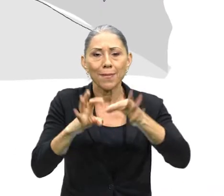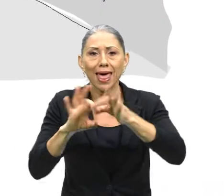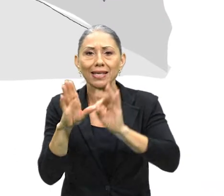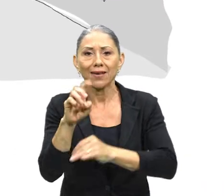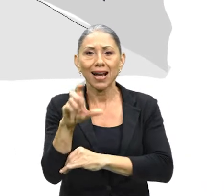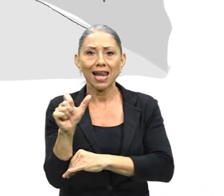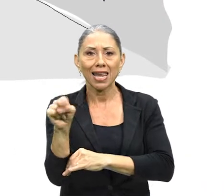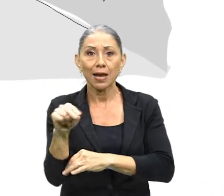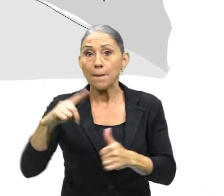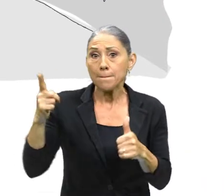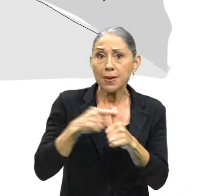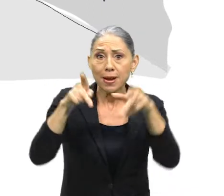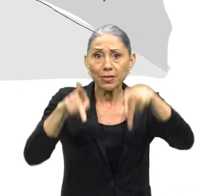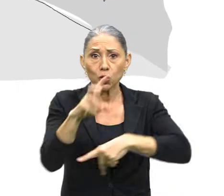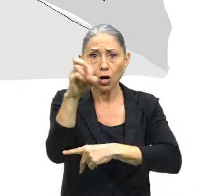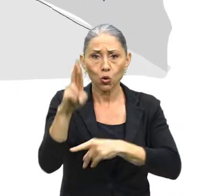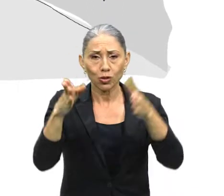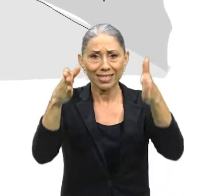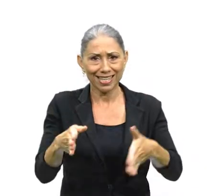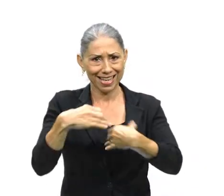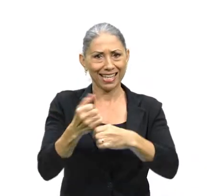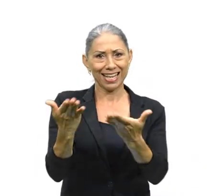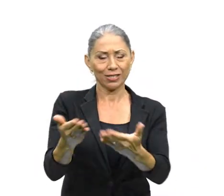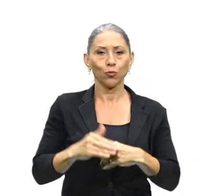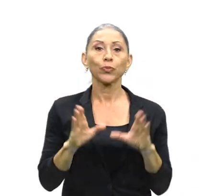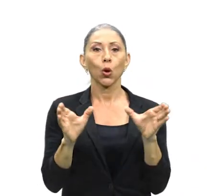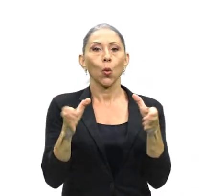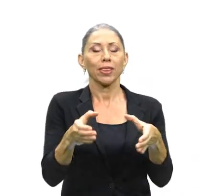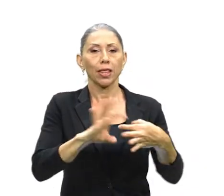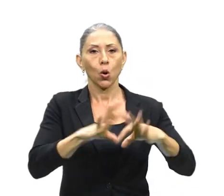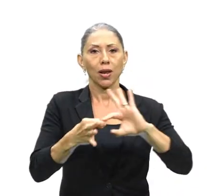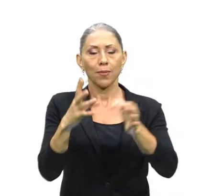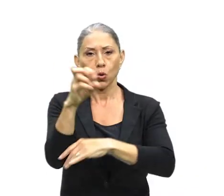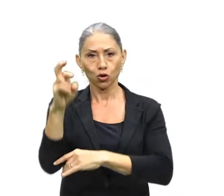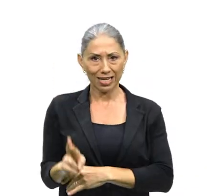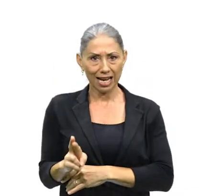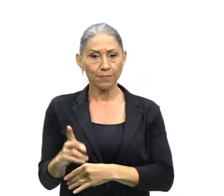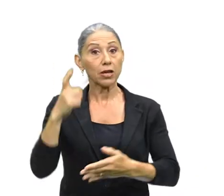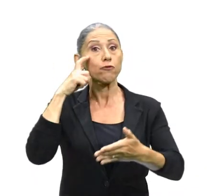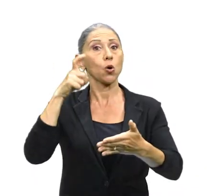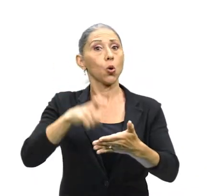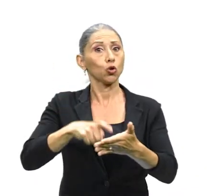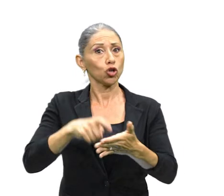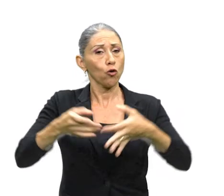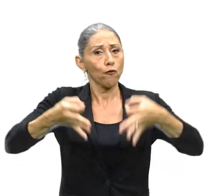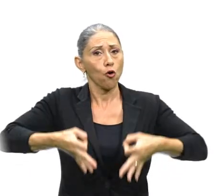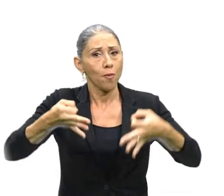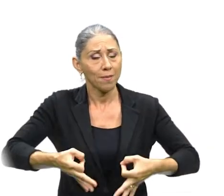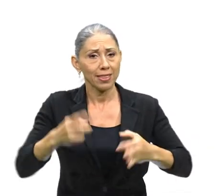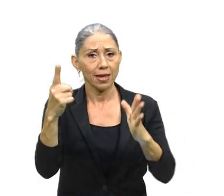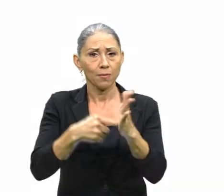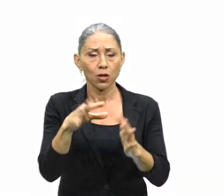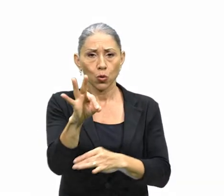convirtió en el primer costarricense en hacerlo. El Comité Olímpico de Costa Rica fue reconocido formalmente en